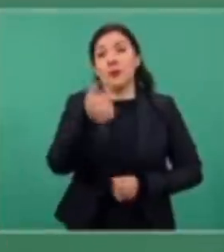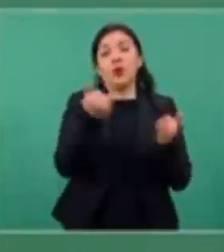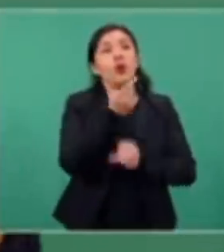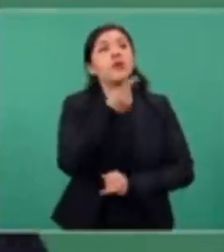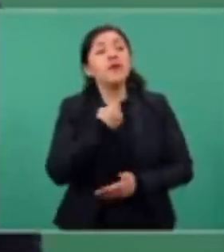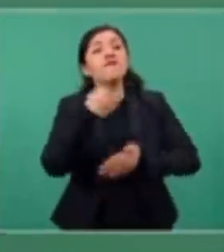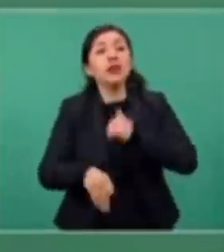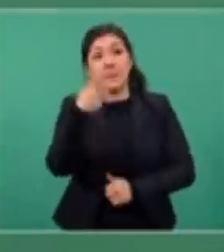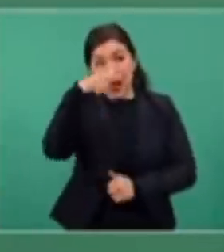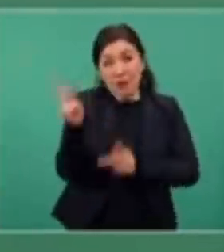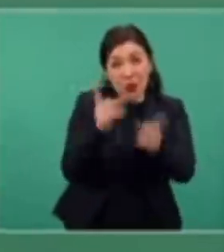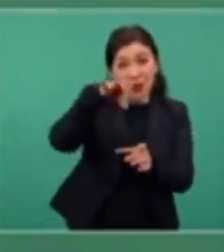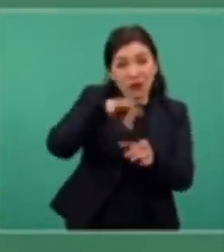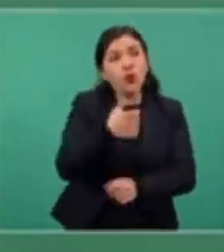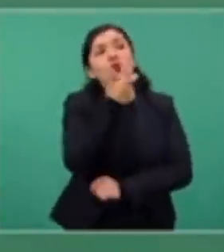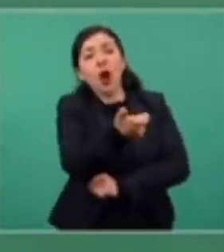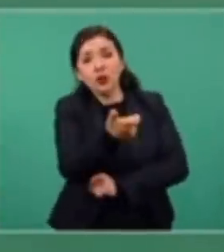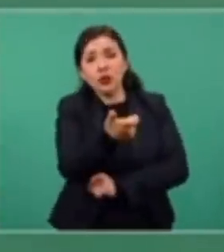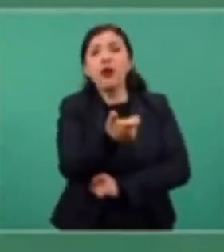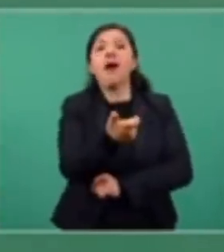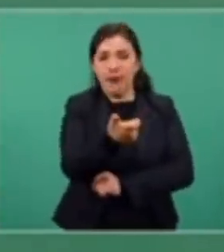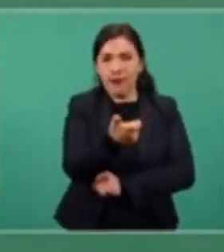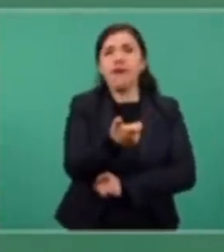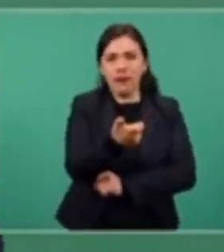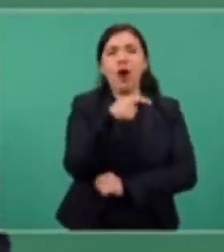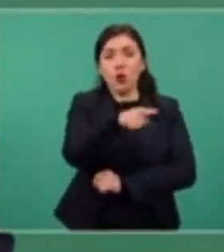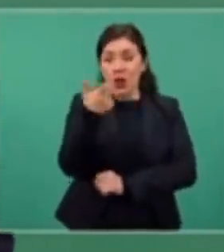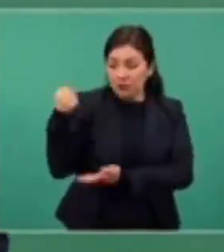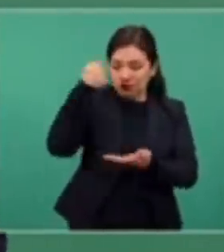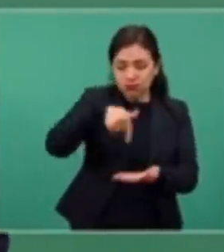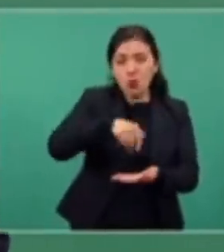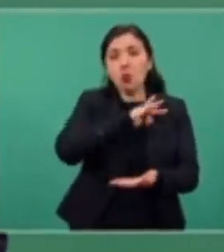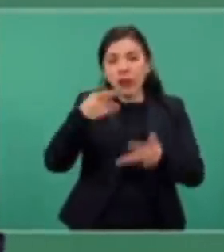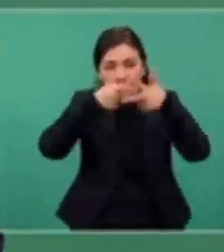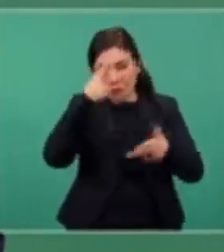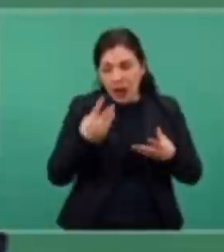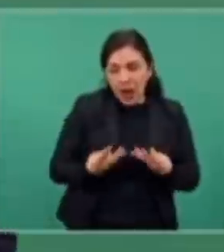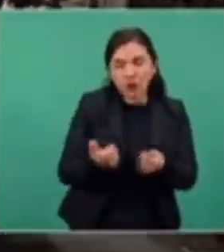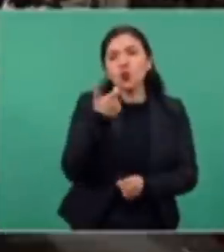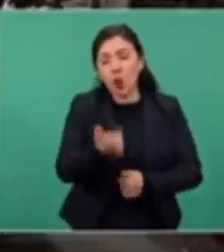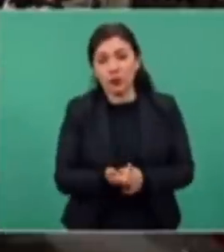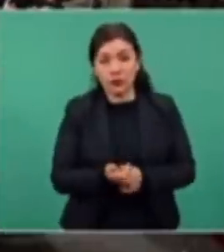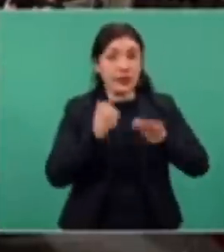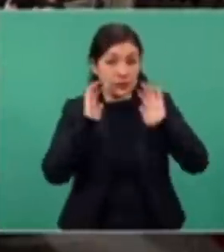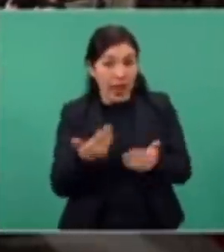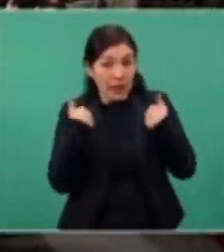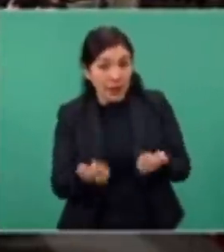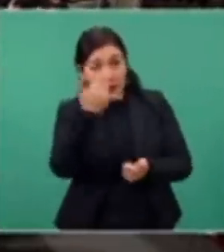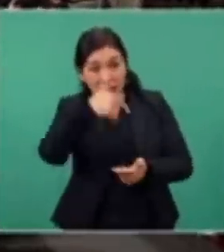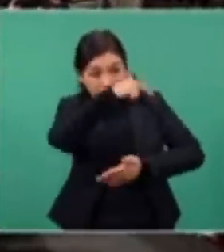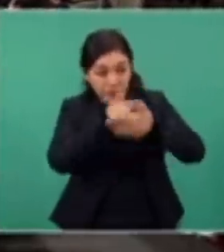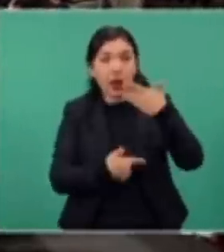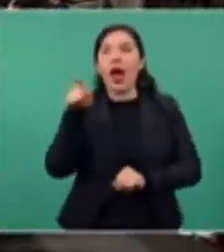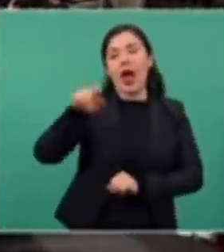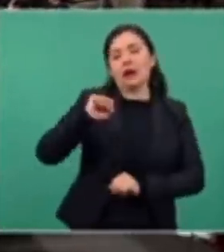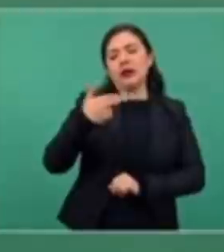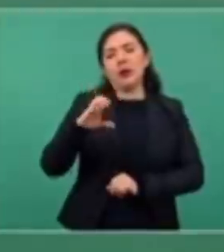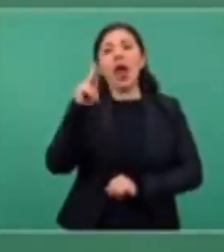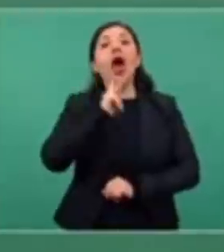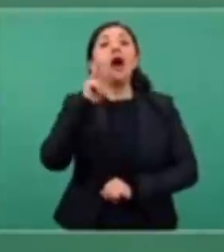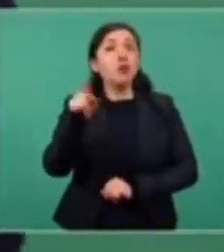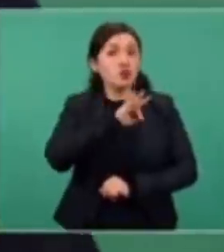y cuánto van a aportar, cuánto pueden liberar de esos fondos. Y ya que Hacienda vea